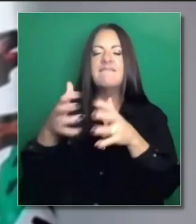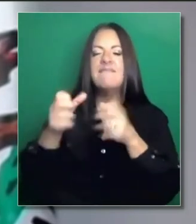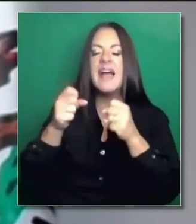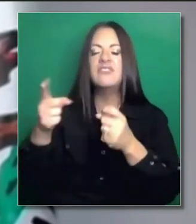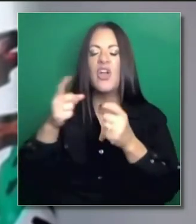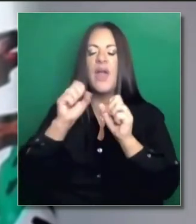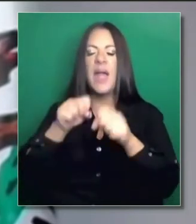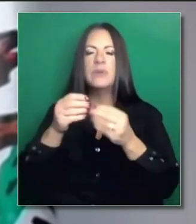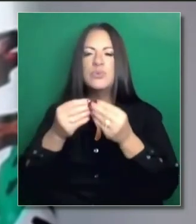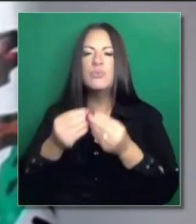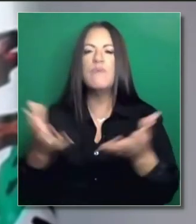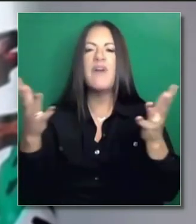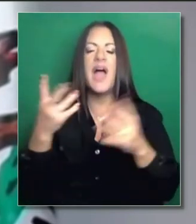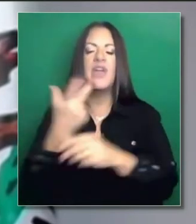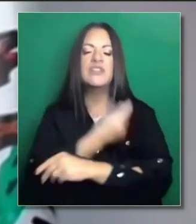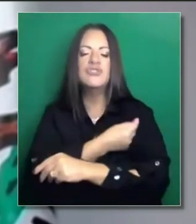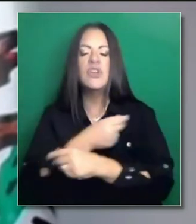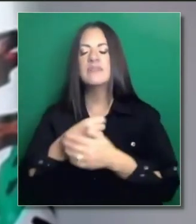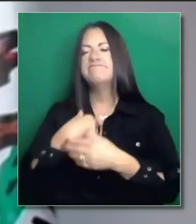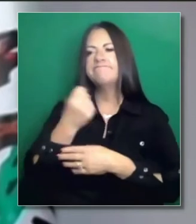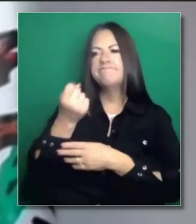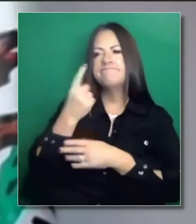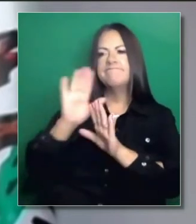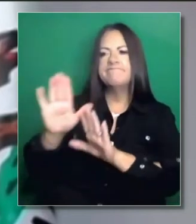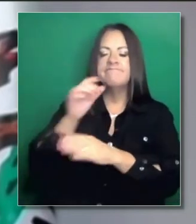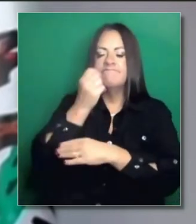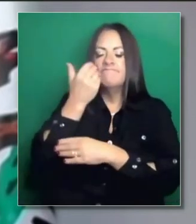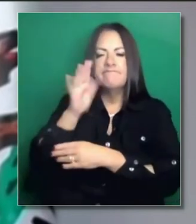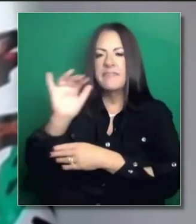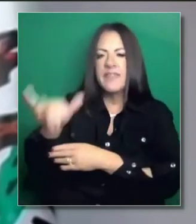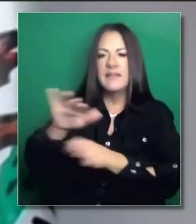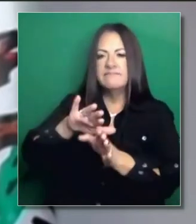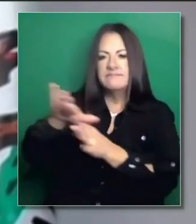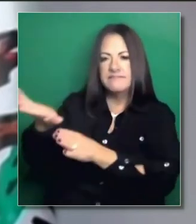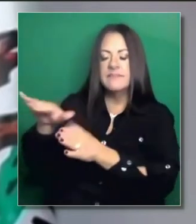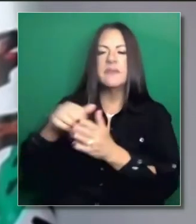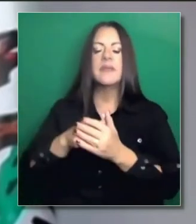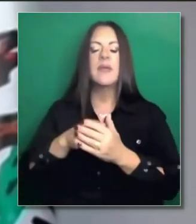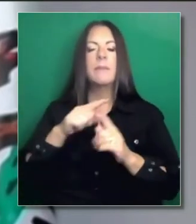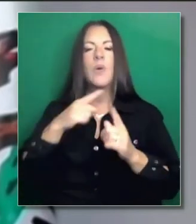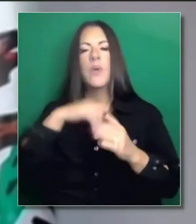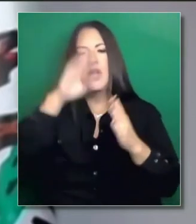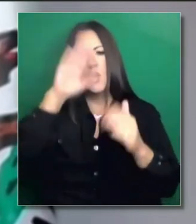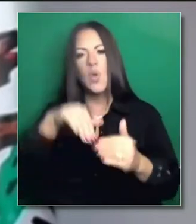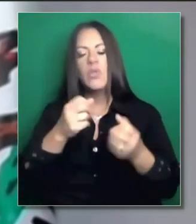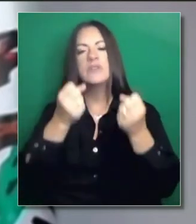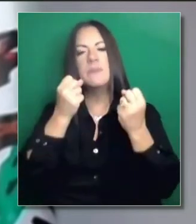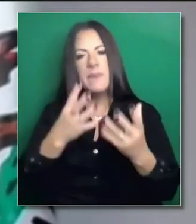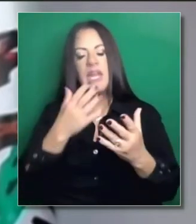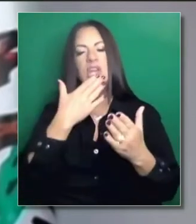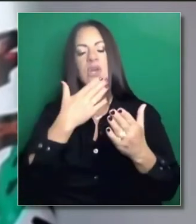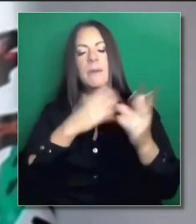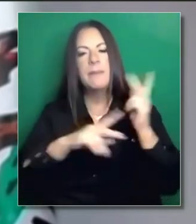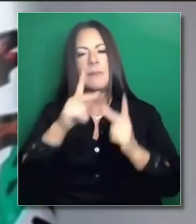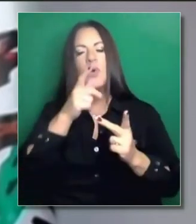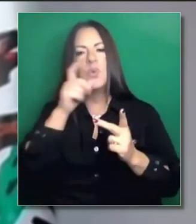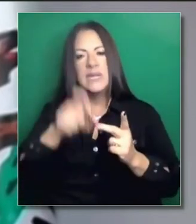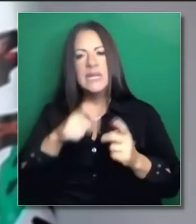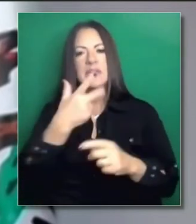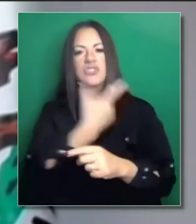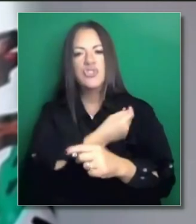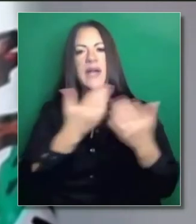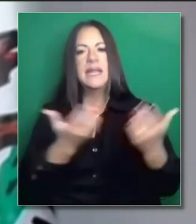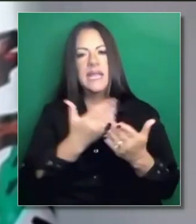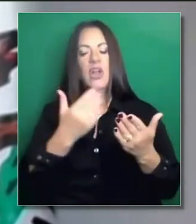de lo que recibimos salga con toda prontitud, porque sabemos que hay muchos californianos que deben recibir la